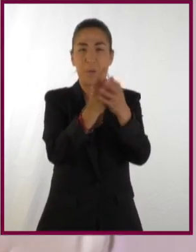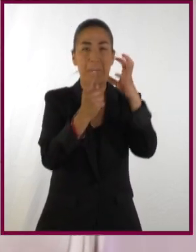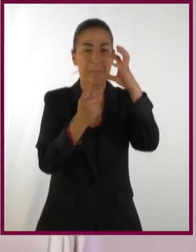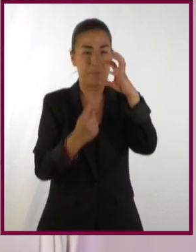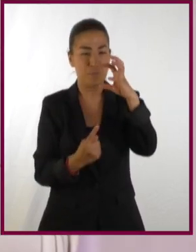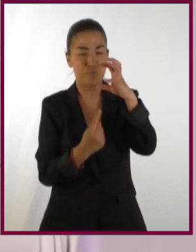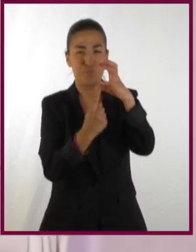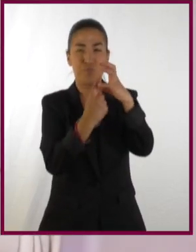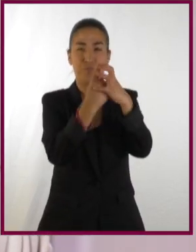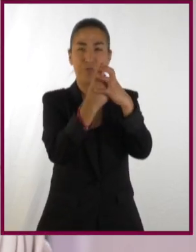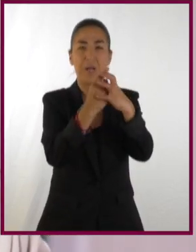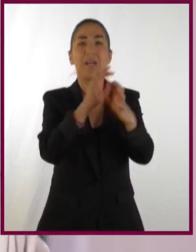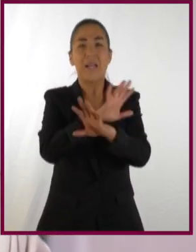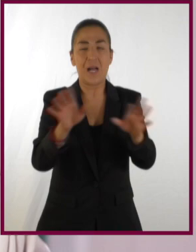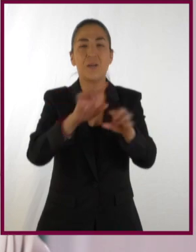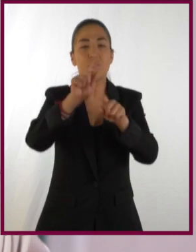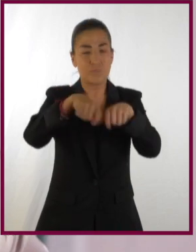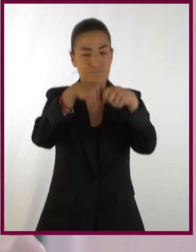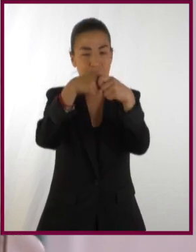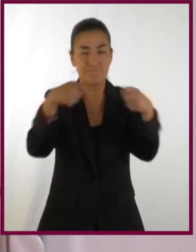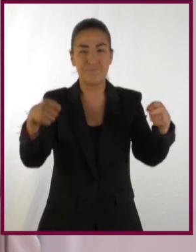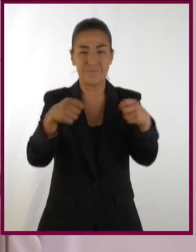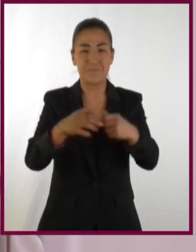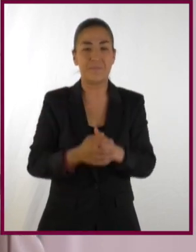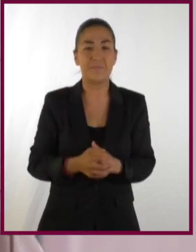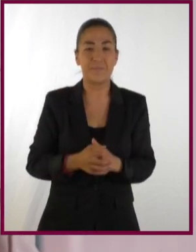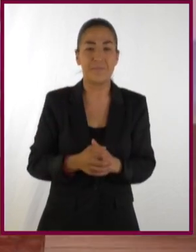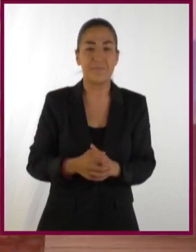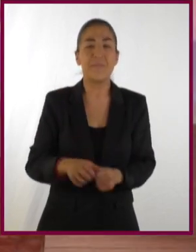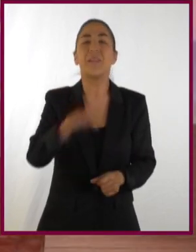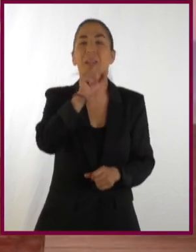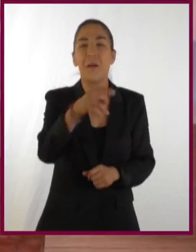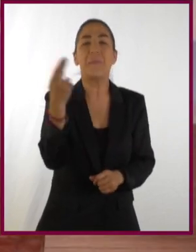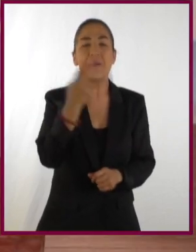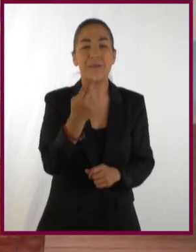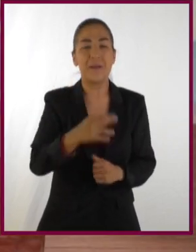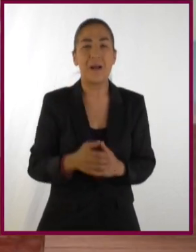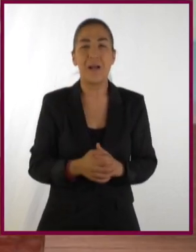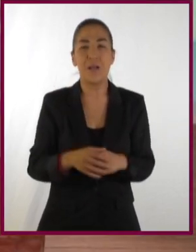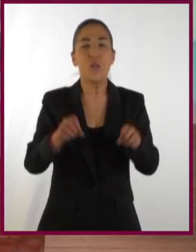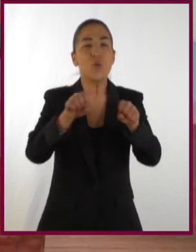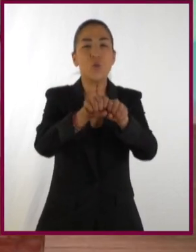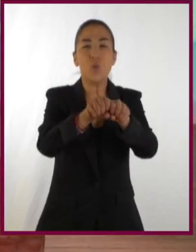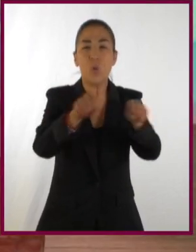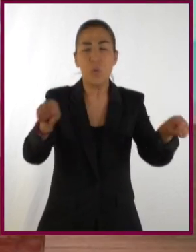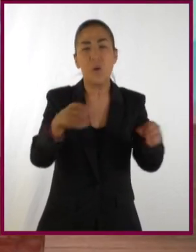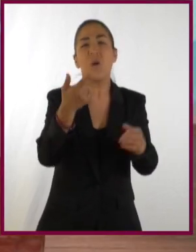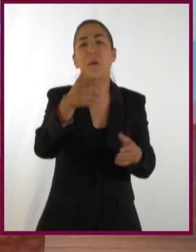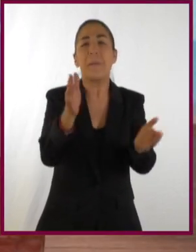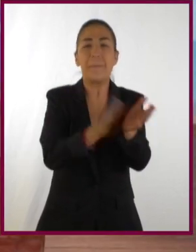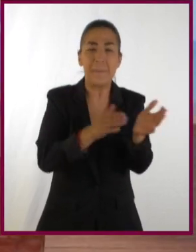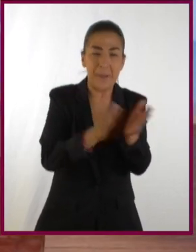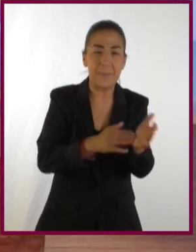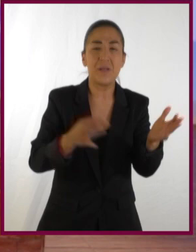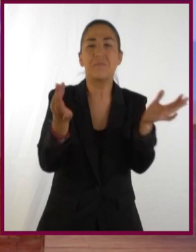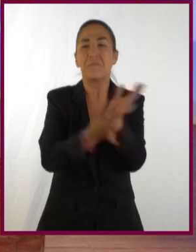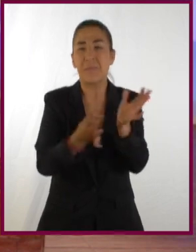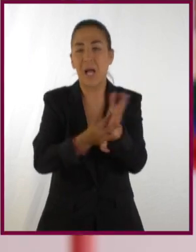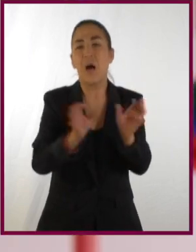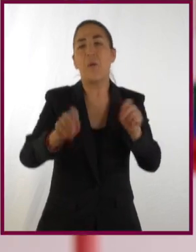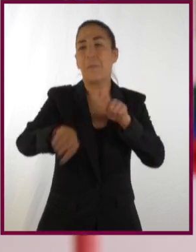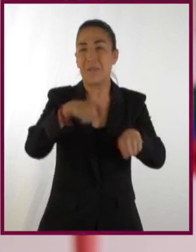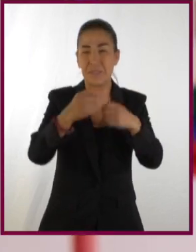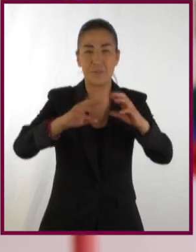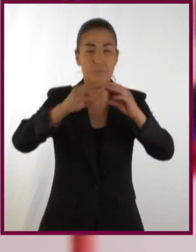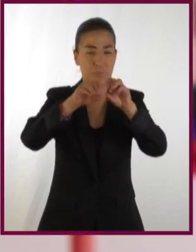perforar la pelota para que no se salga y hacerle un nudo en el extremo. También vamos a necesitar un pedacito de tubo que puede